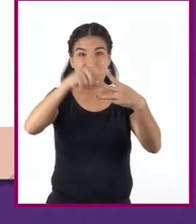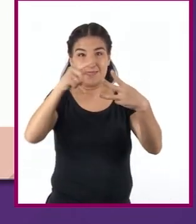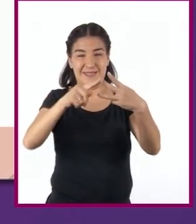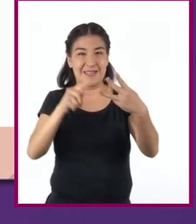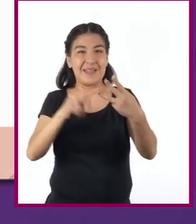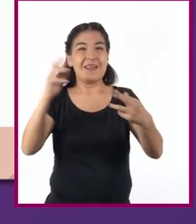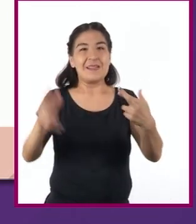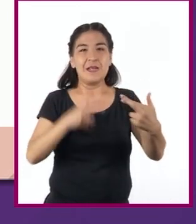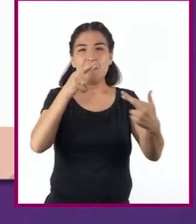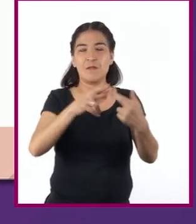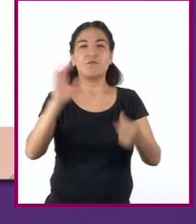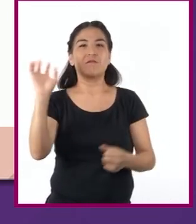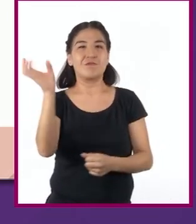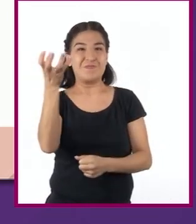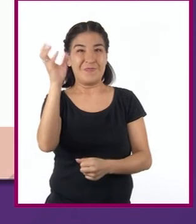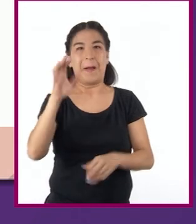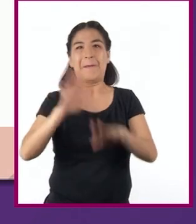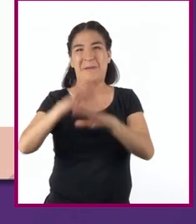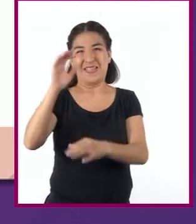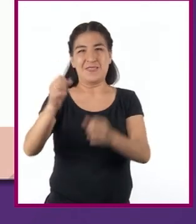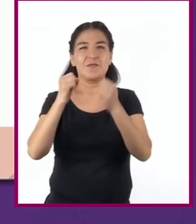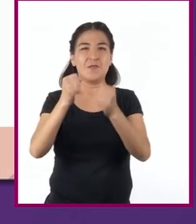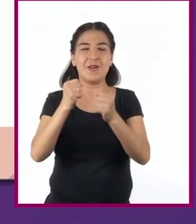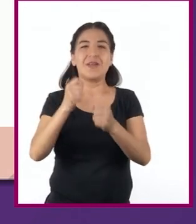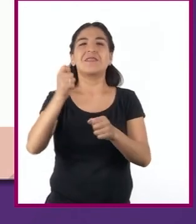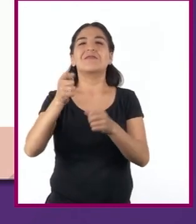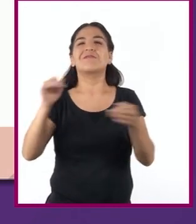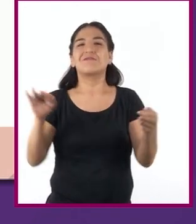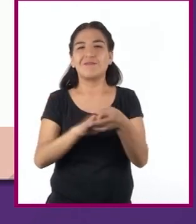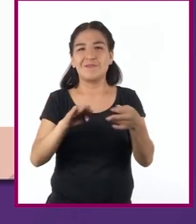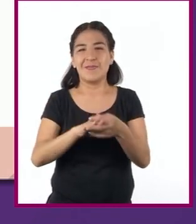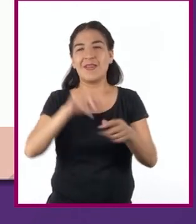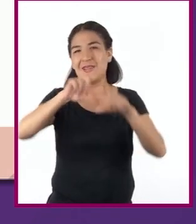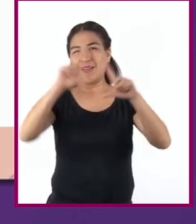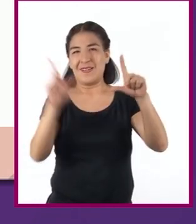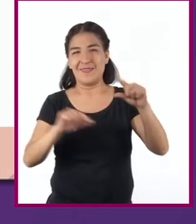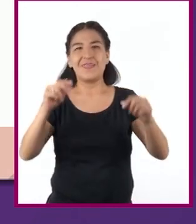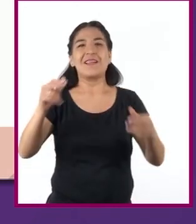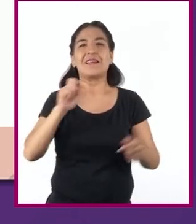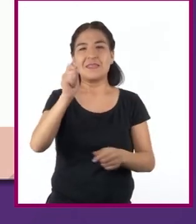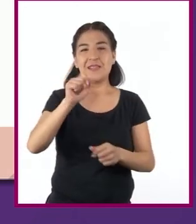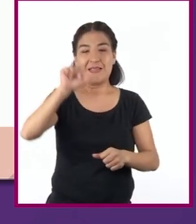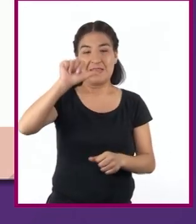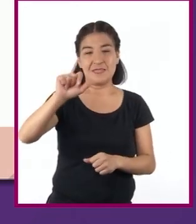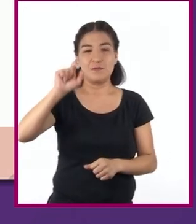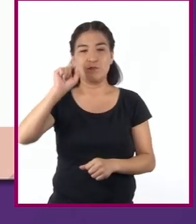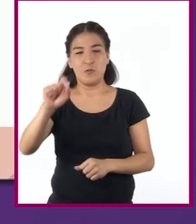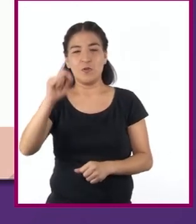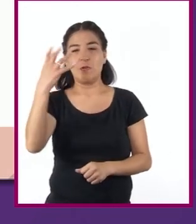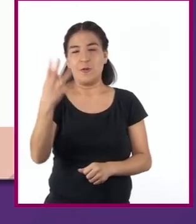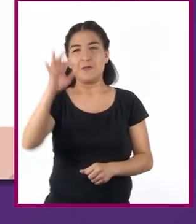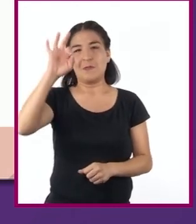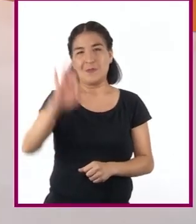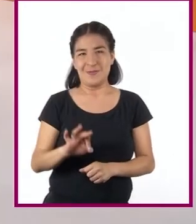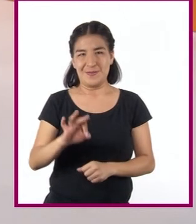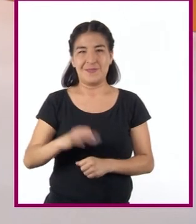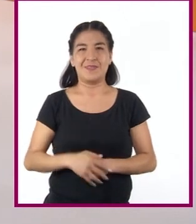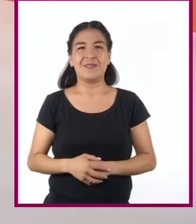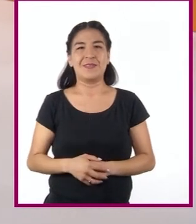porcentaje de focos incandescentes es cercano al dato nacional 16.4%.